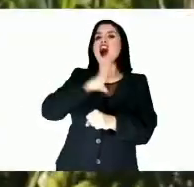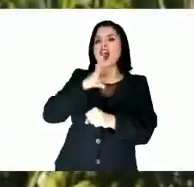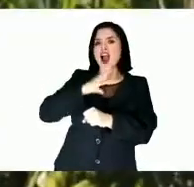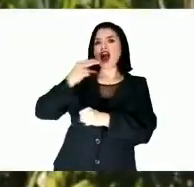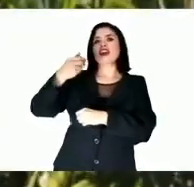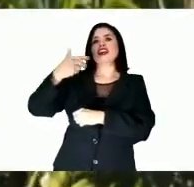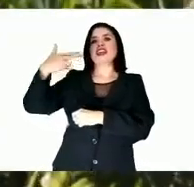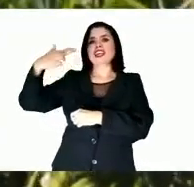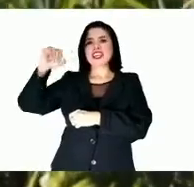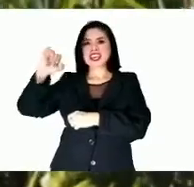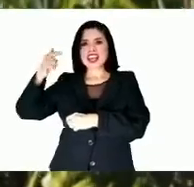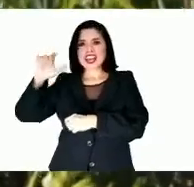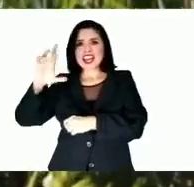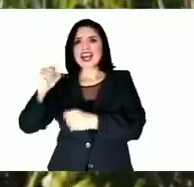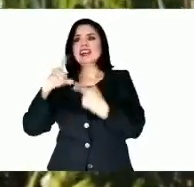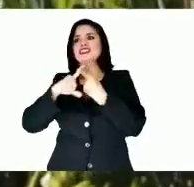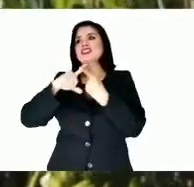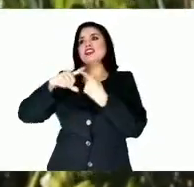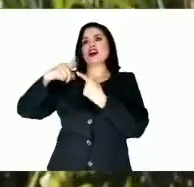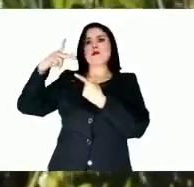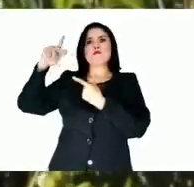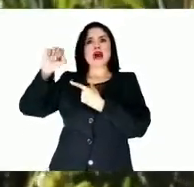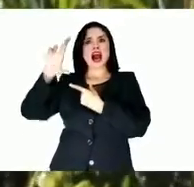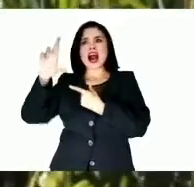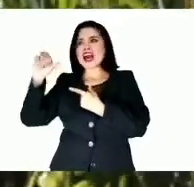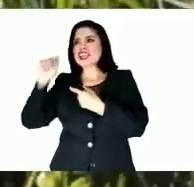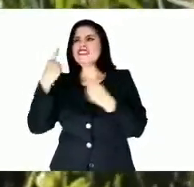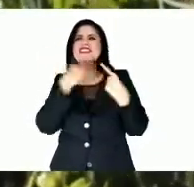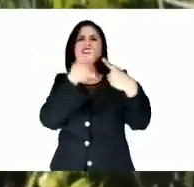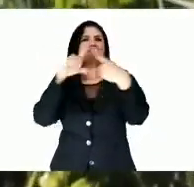y mucha suma de arboledas de sauces y cañaverales.